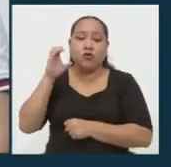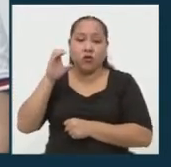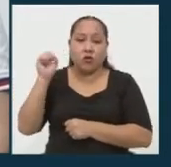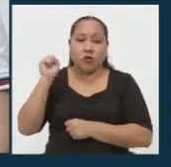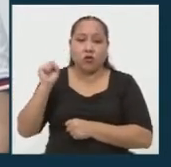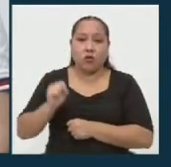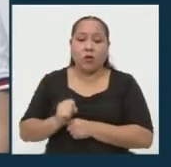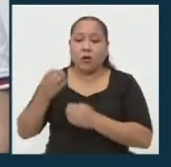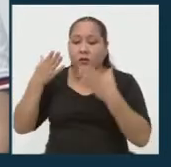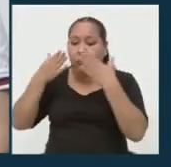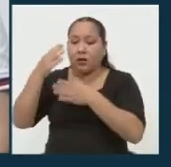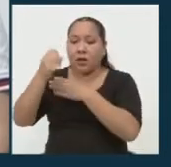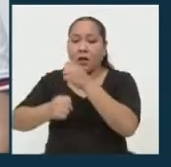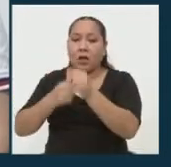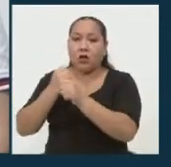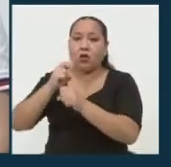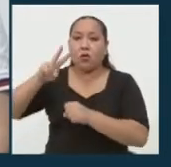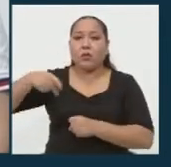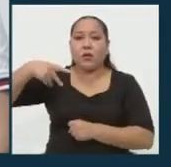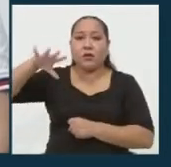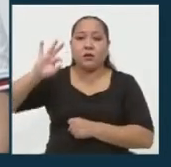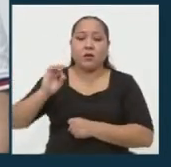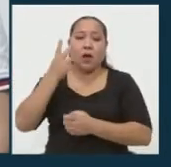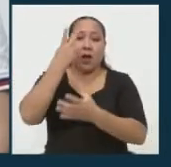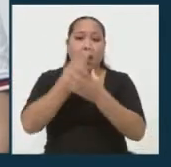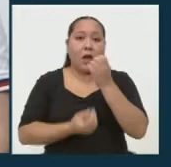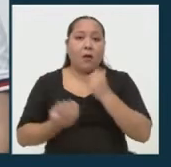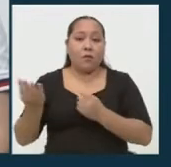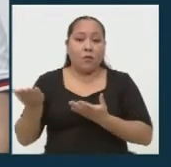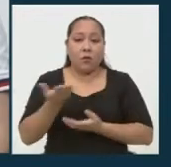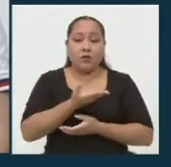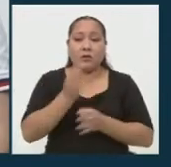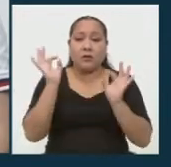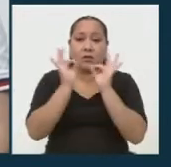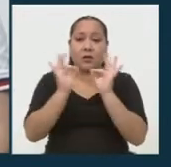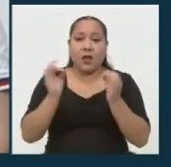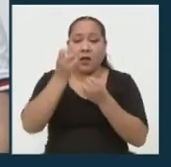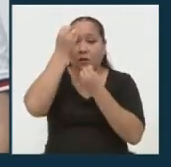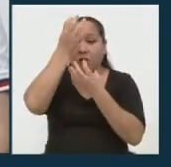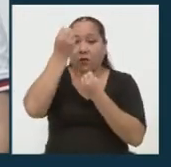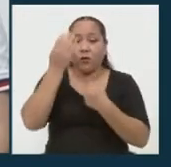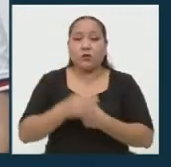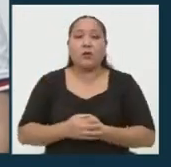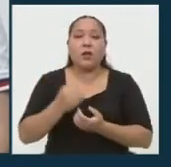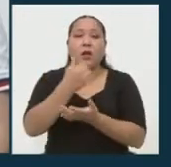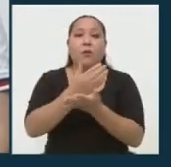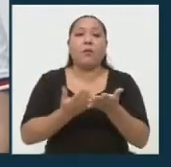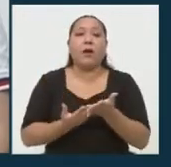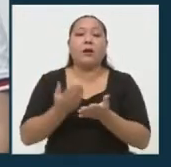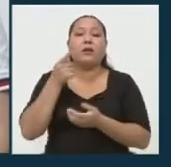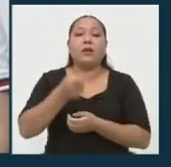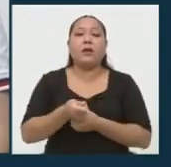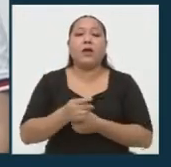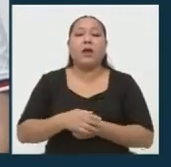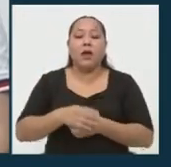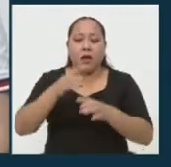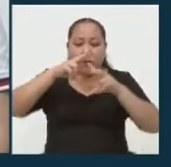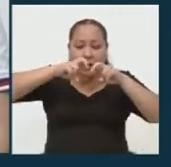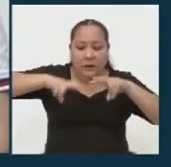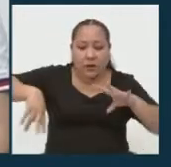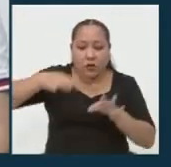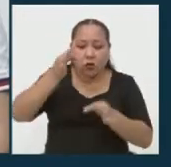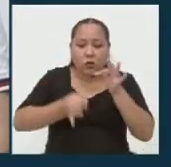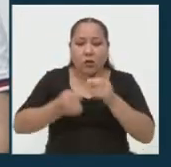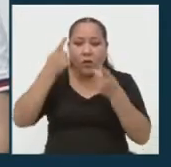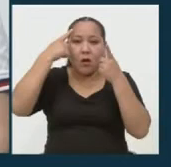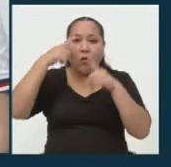al año 2019. Ambos candidatos no registran información en la sección de antecedentes penales de acuerdo al